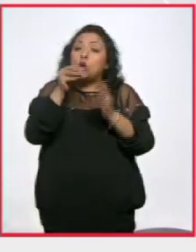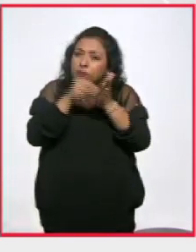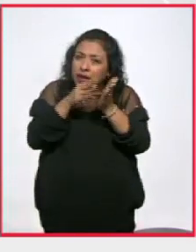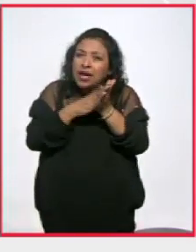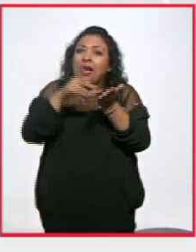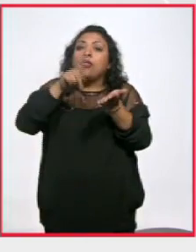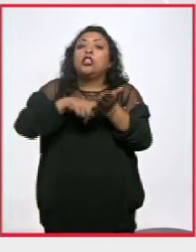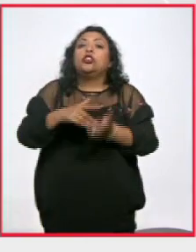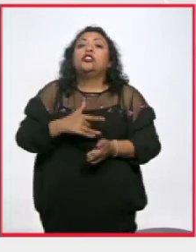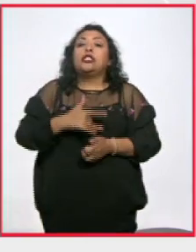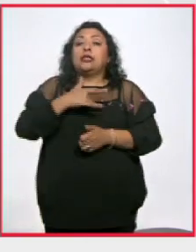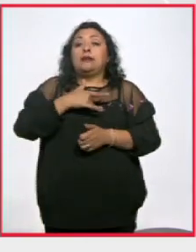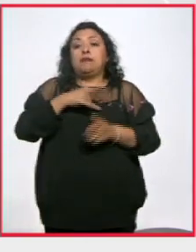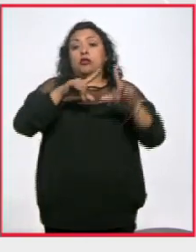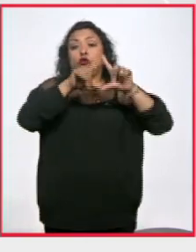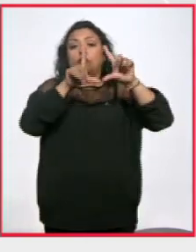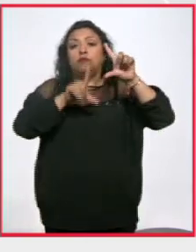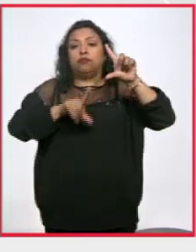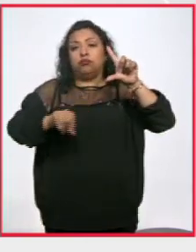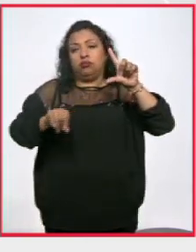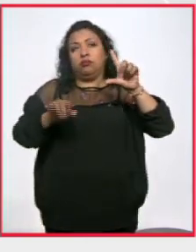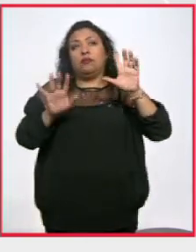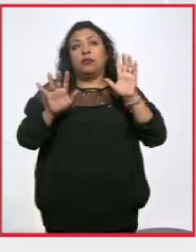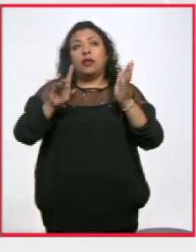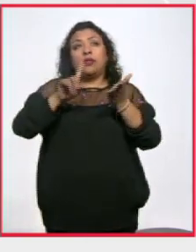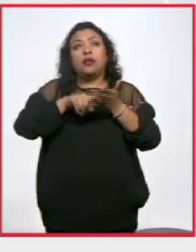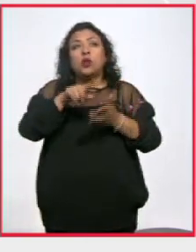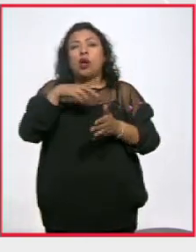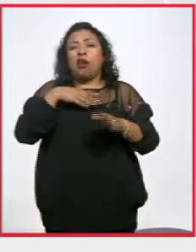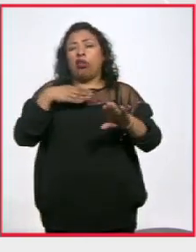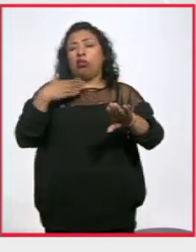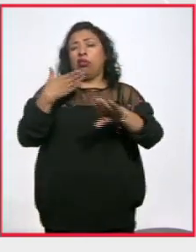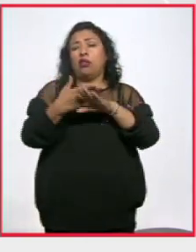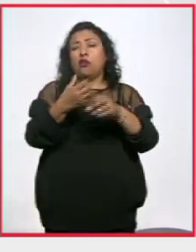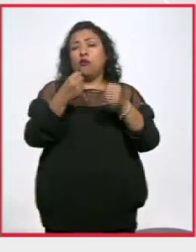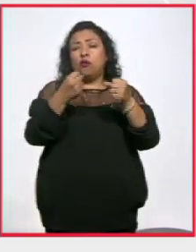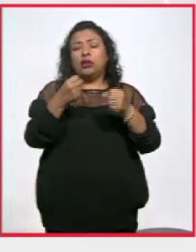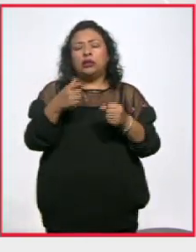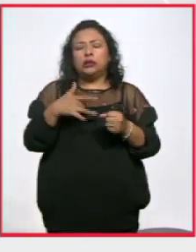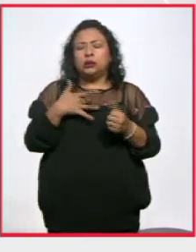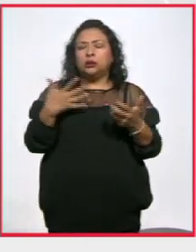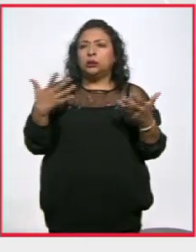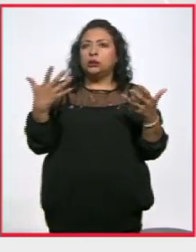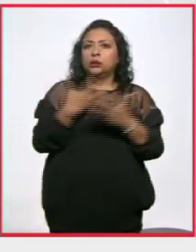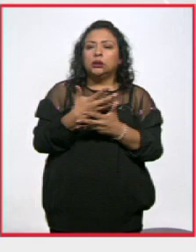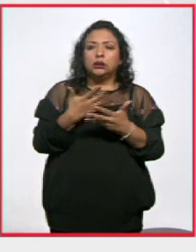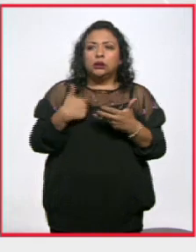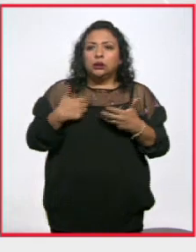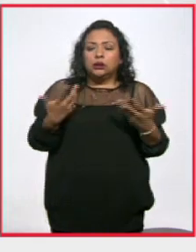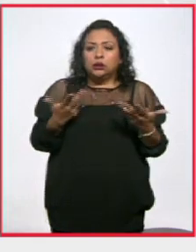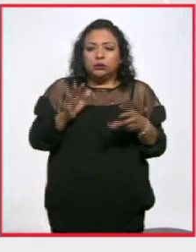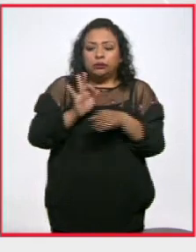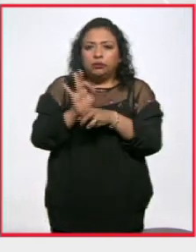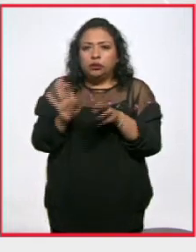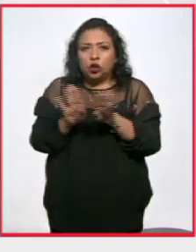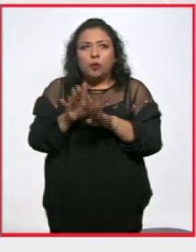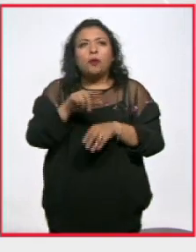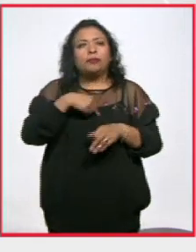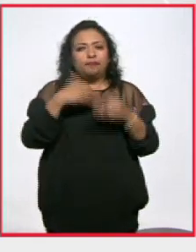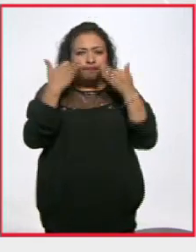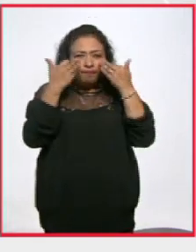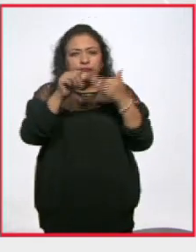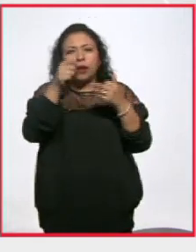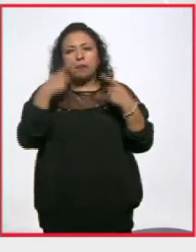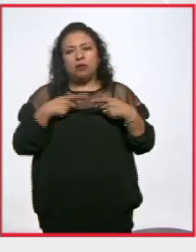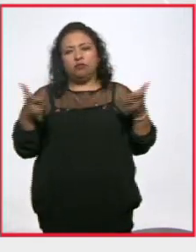de un país que se cataliza a través de este ataque en concreto. Y la impotencia. Vamos a escuchar otros testimonios de las personas